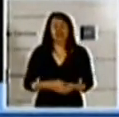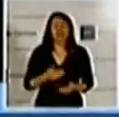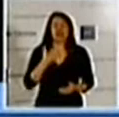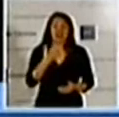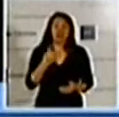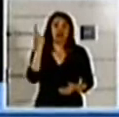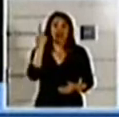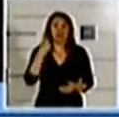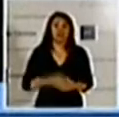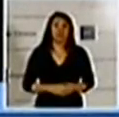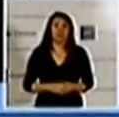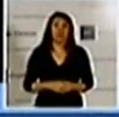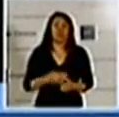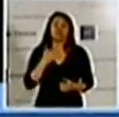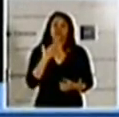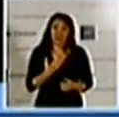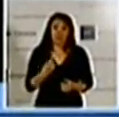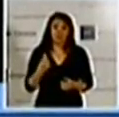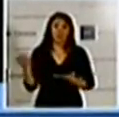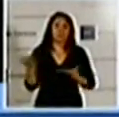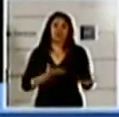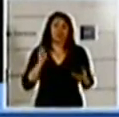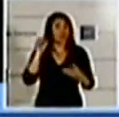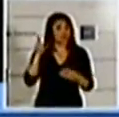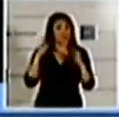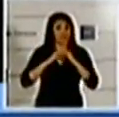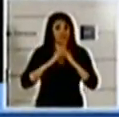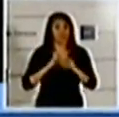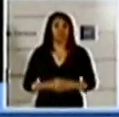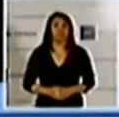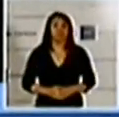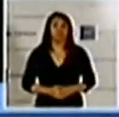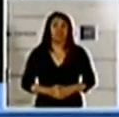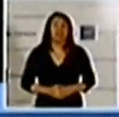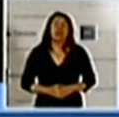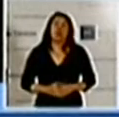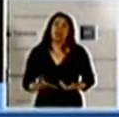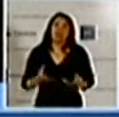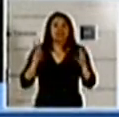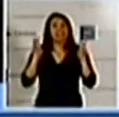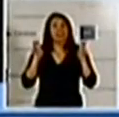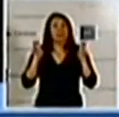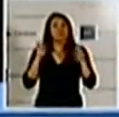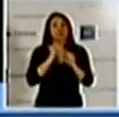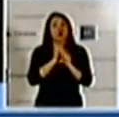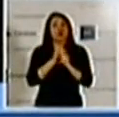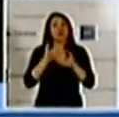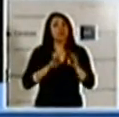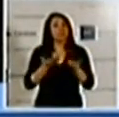muchísimas gracias por invitarnos a su casa. Bueno, en cuanto a la obra pública municipal,